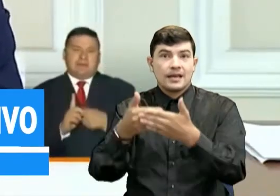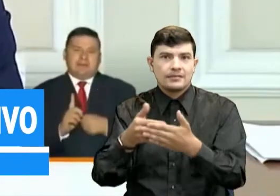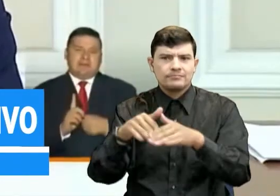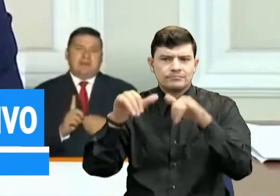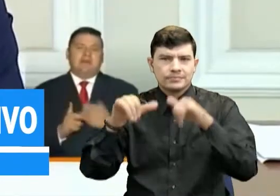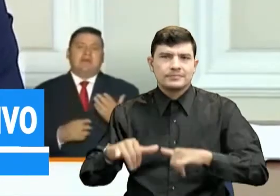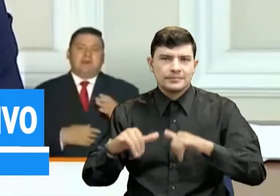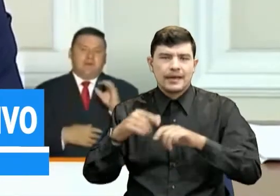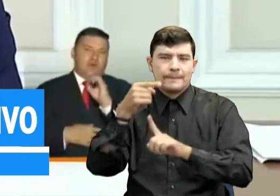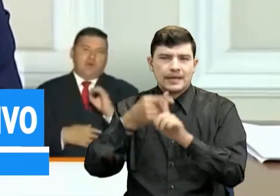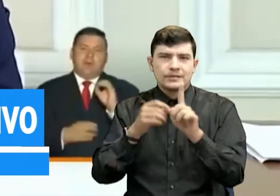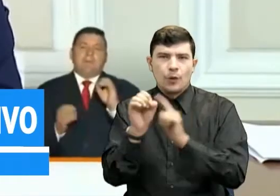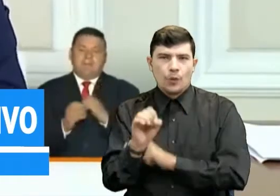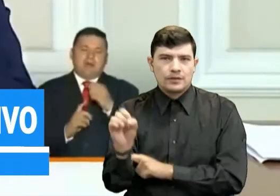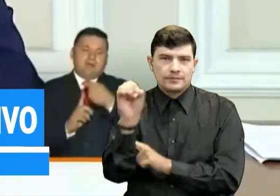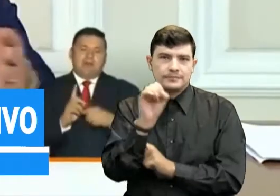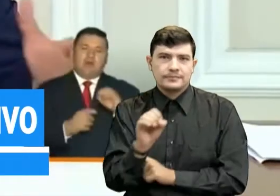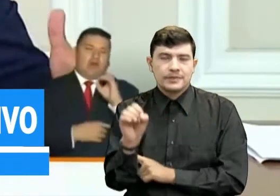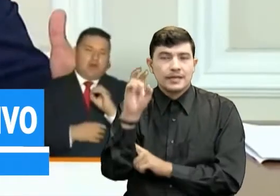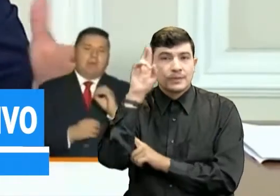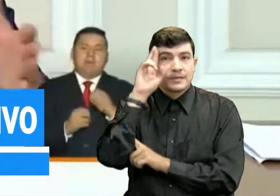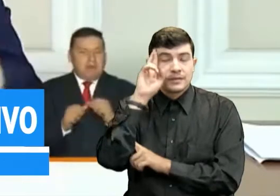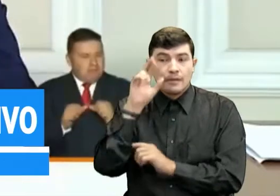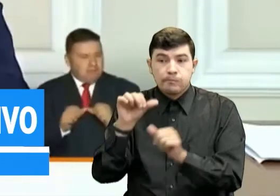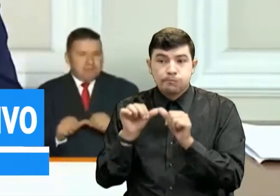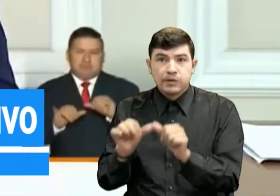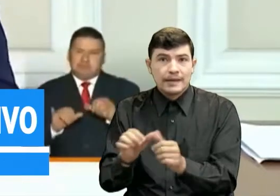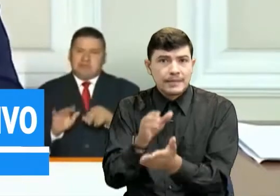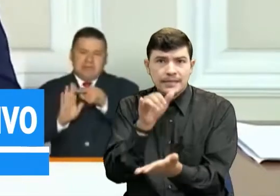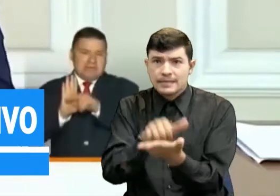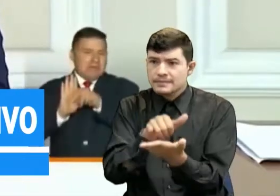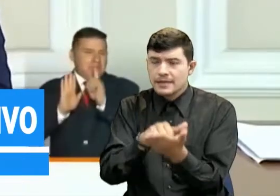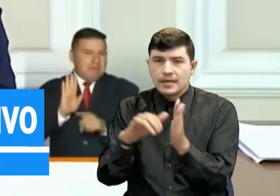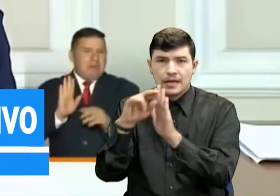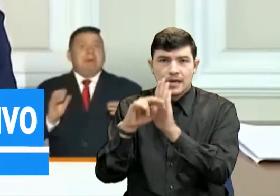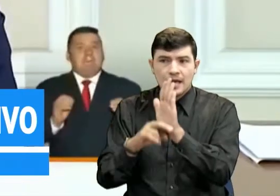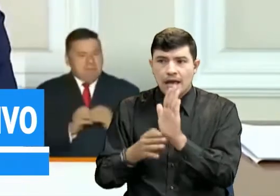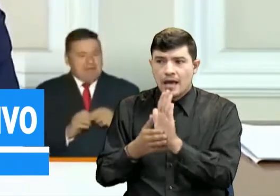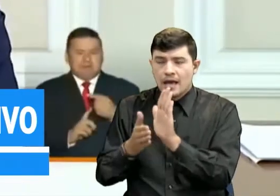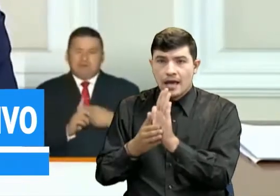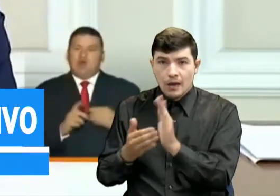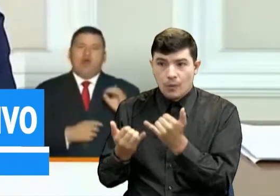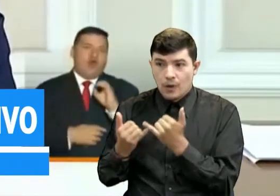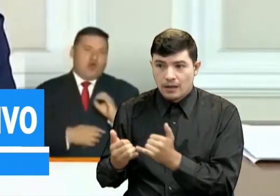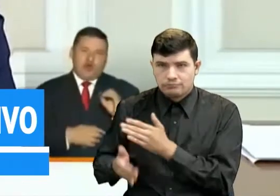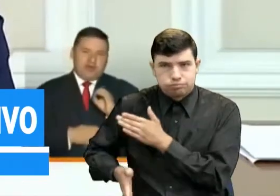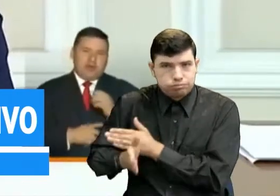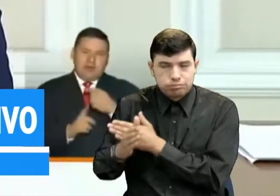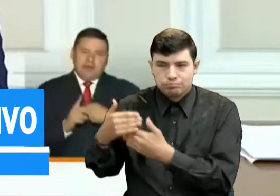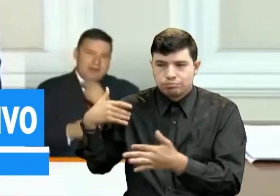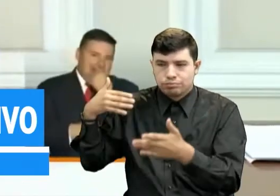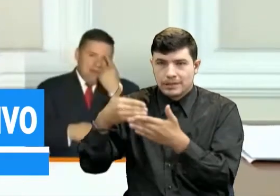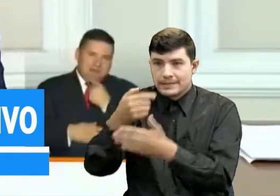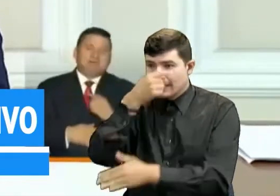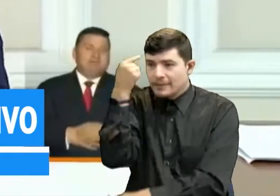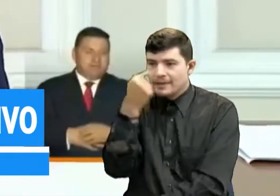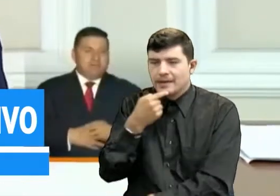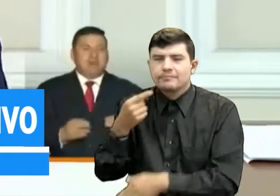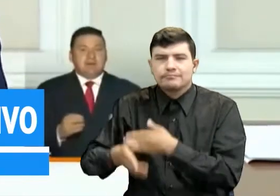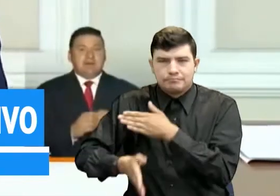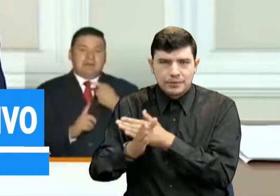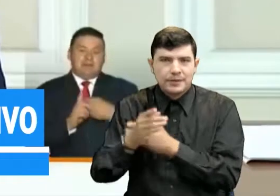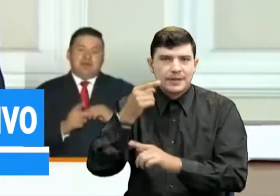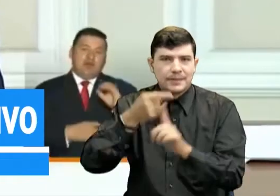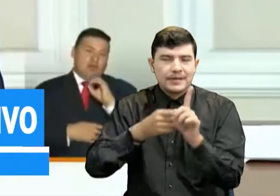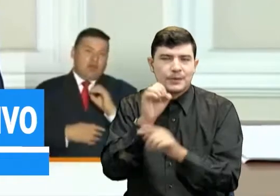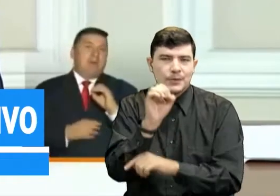el mes de octubre. Es decir, se mantienen las mismas reglas que hasta ahora hemos llevado en este mes de septiembre para el mes